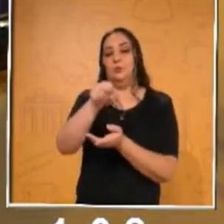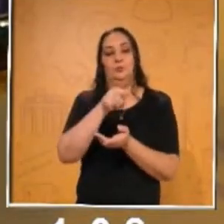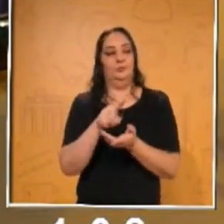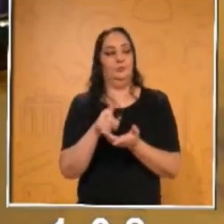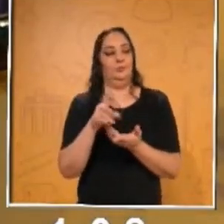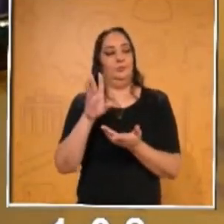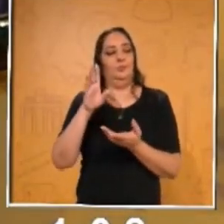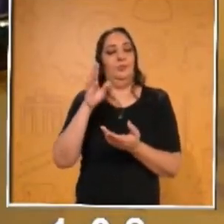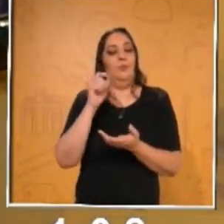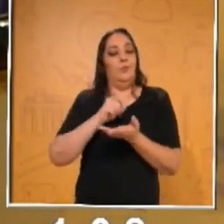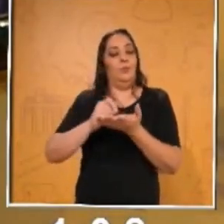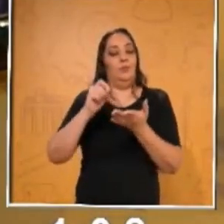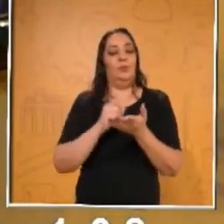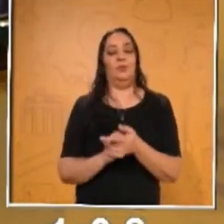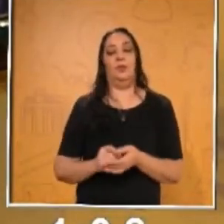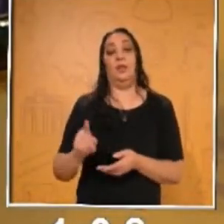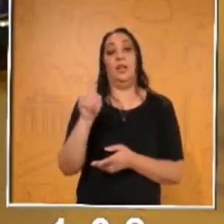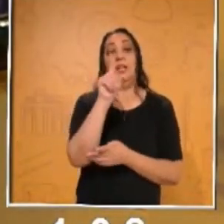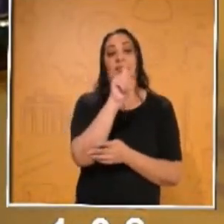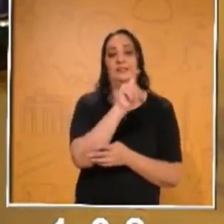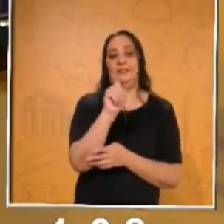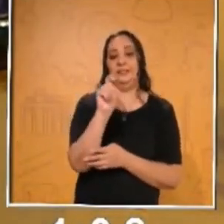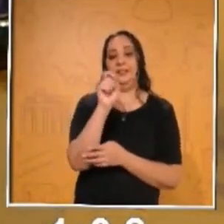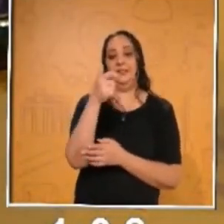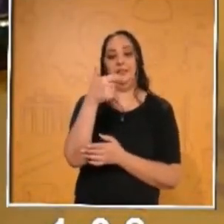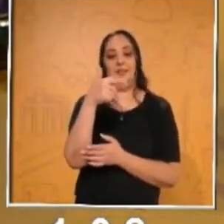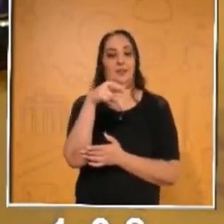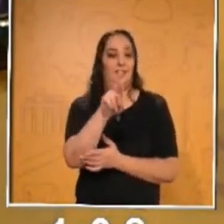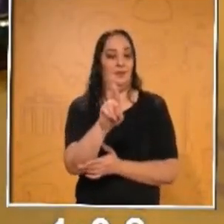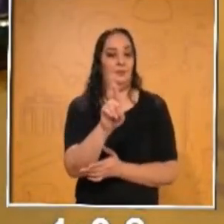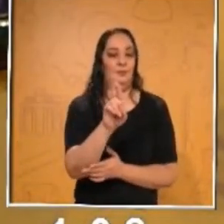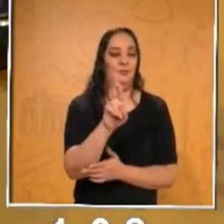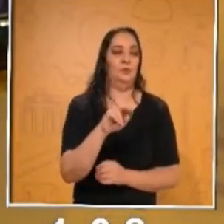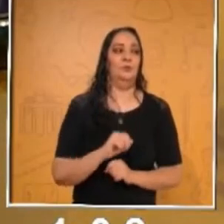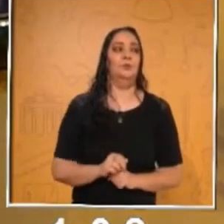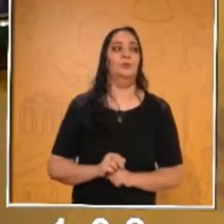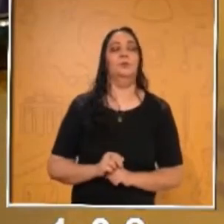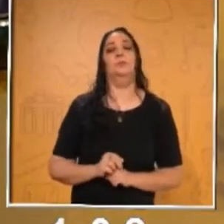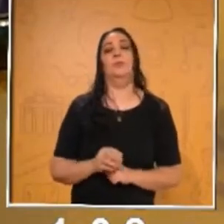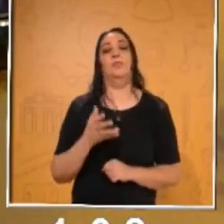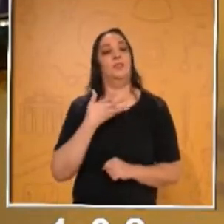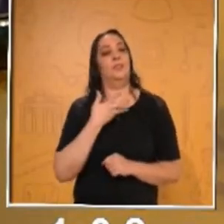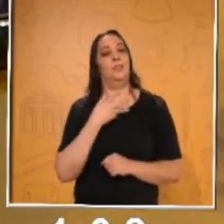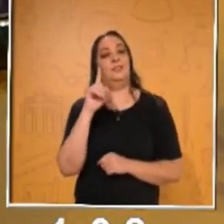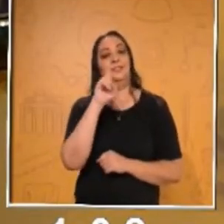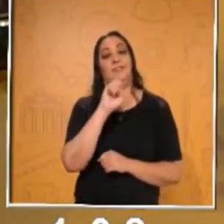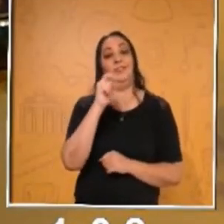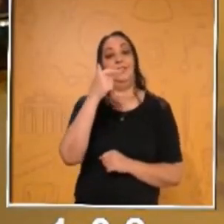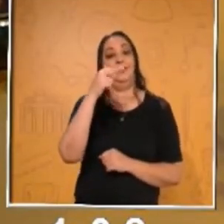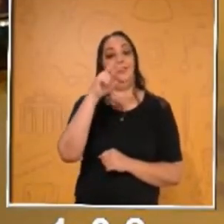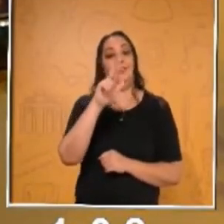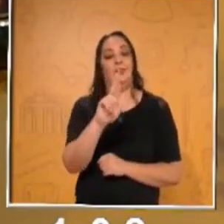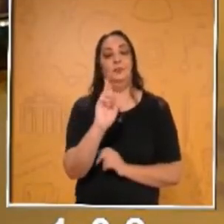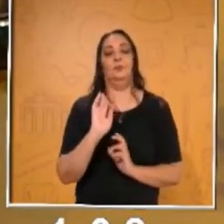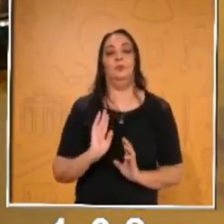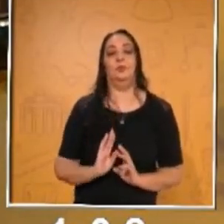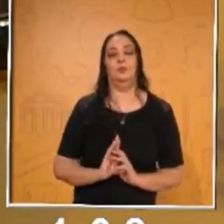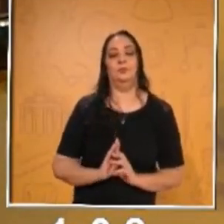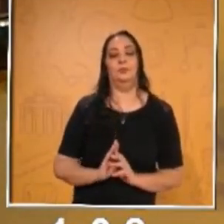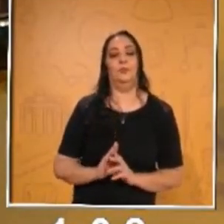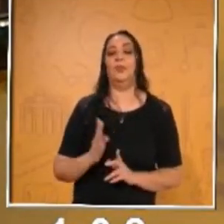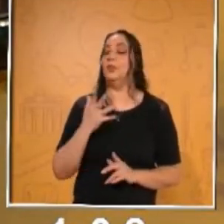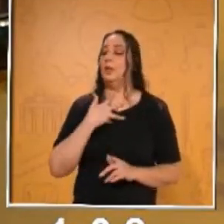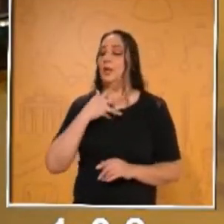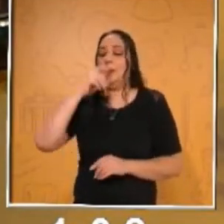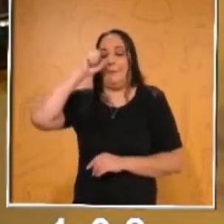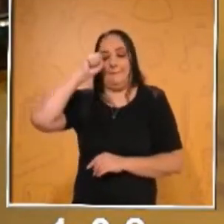pesa exactamente 100 gramos. 100 gramos tiene de peso el arroz, ocupando